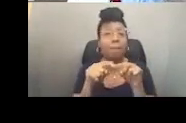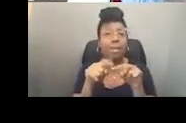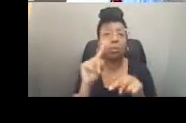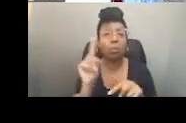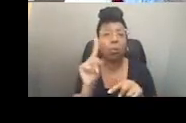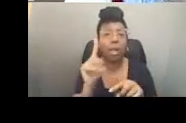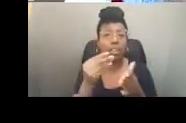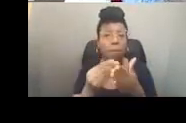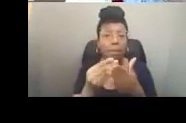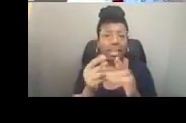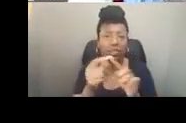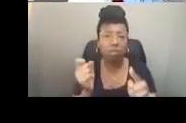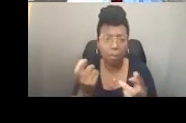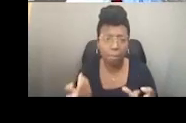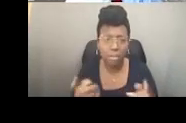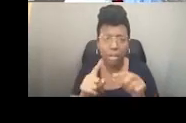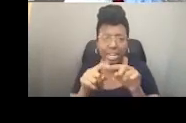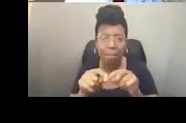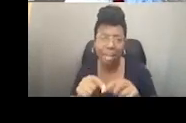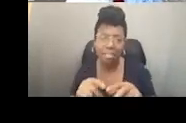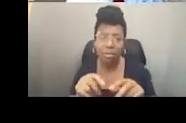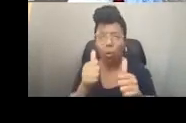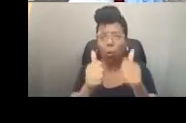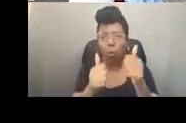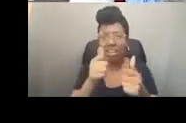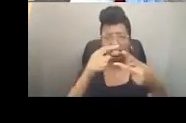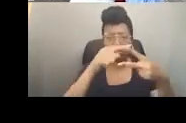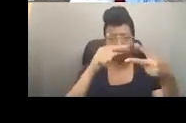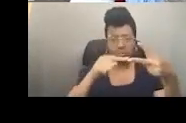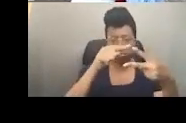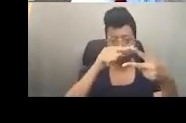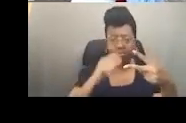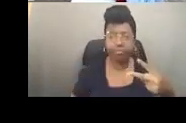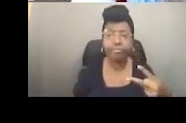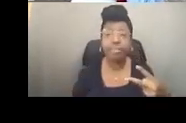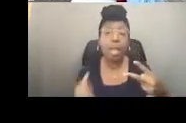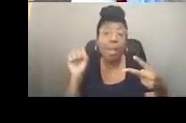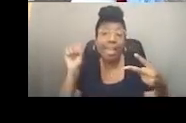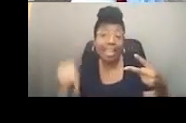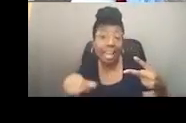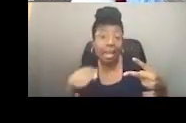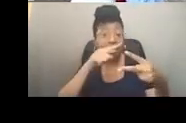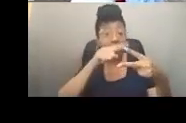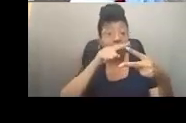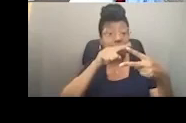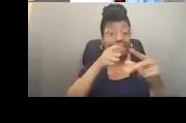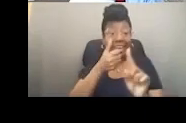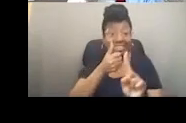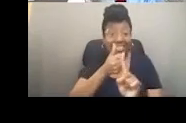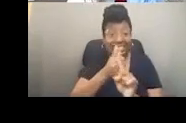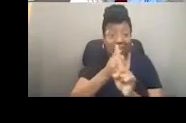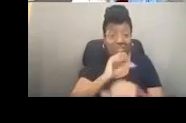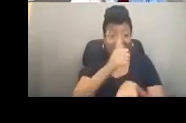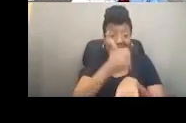de los fondos. ¿De dónde provino el dinero que va a entrar ese fideicomiso? ¿Va a ser un